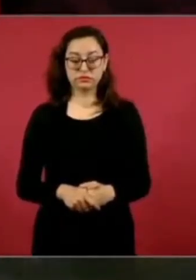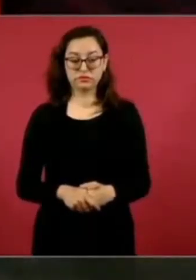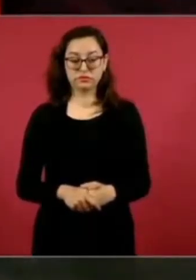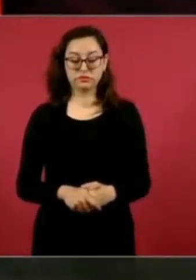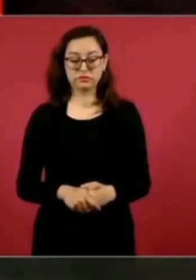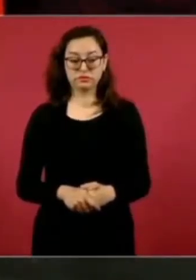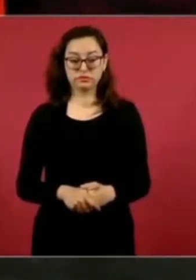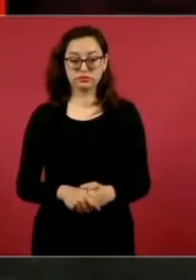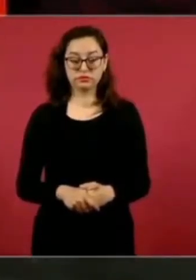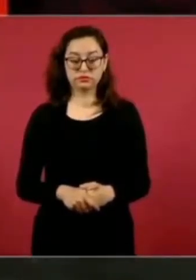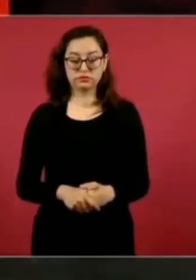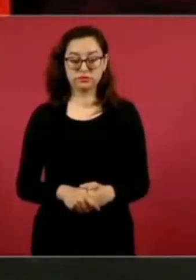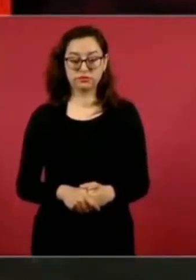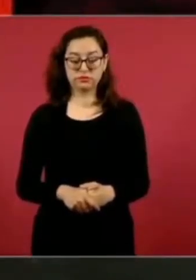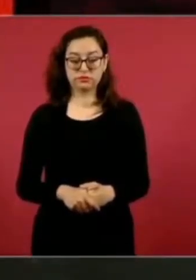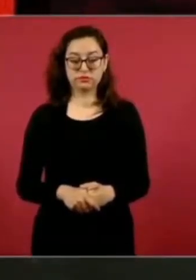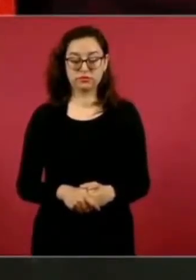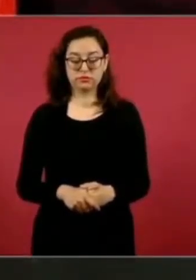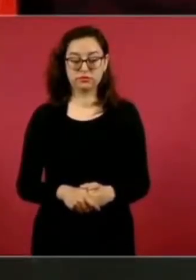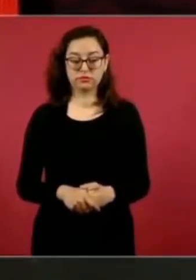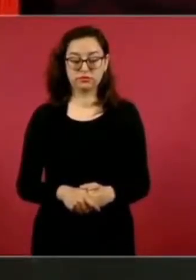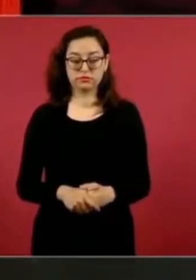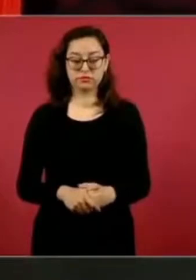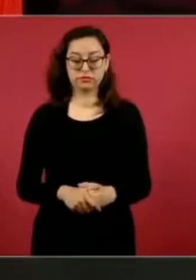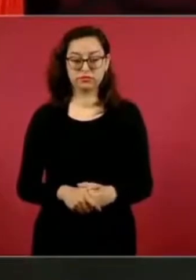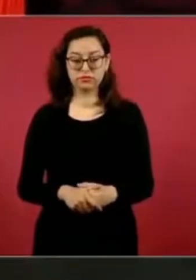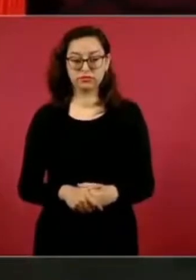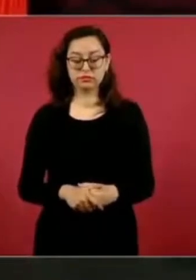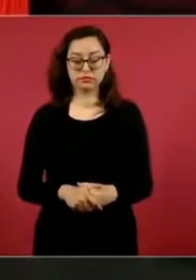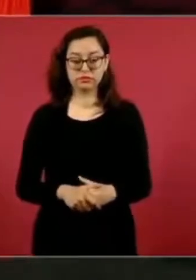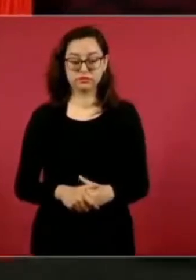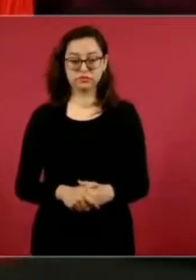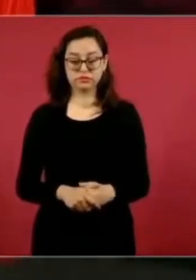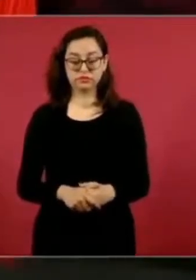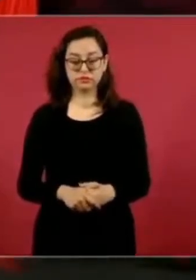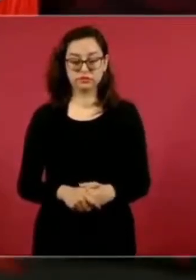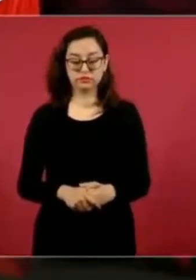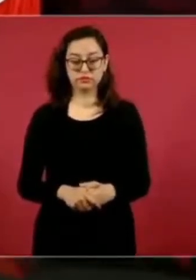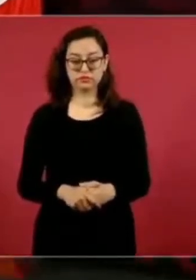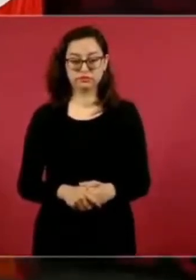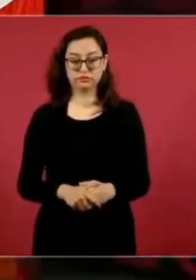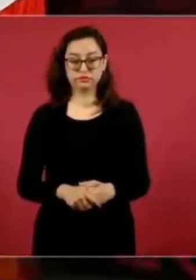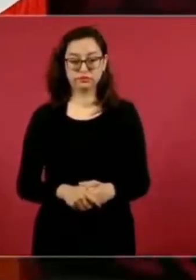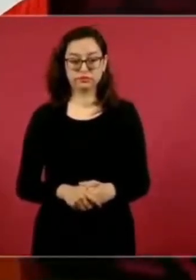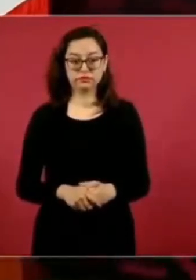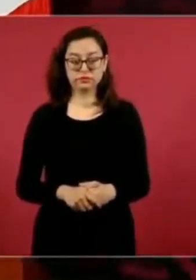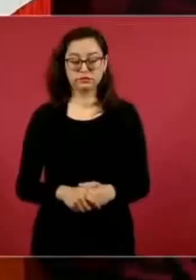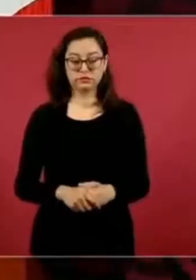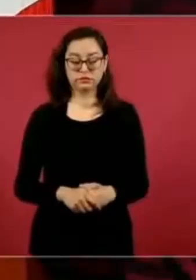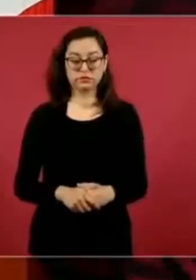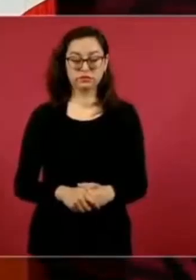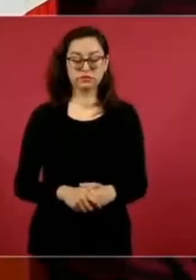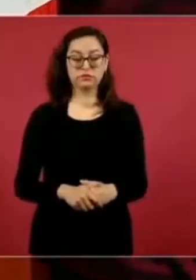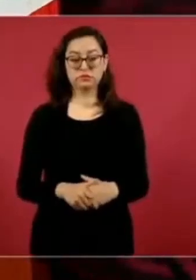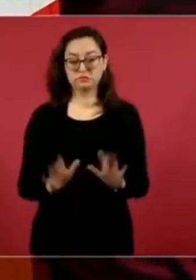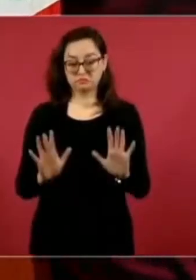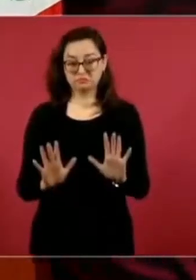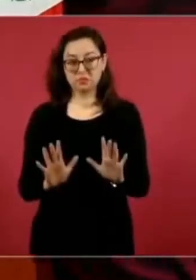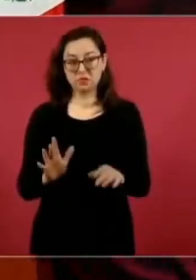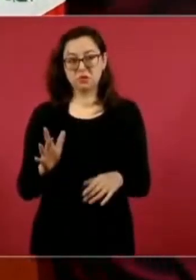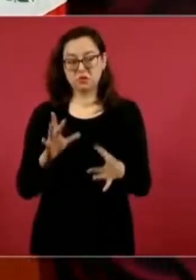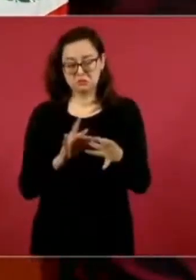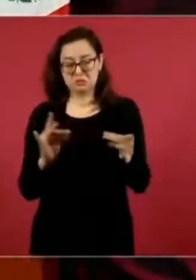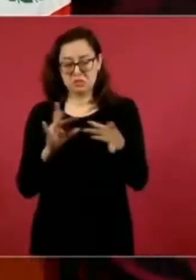lo que más me satisface